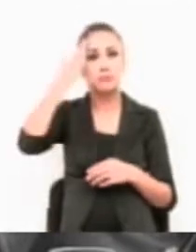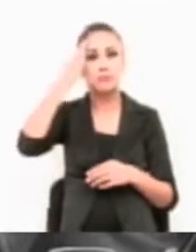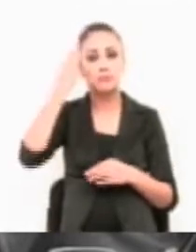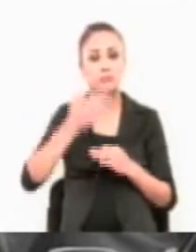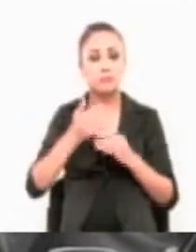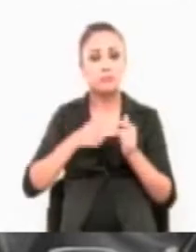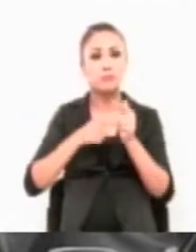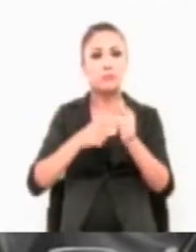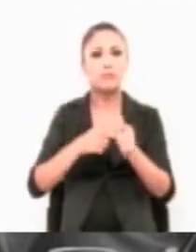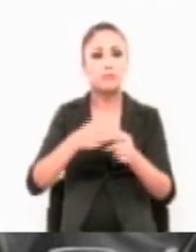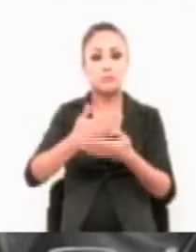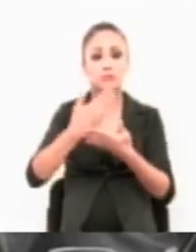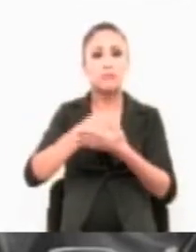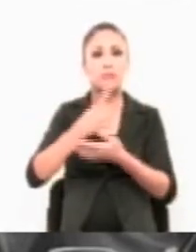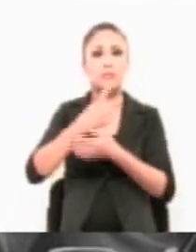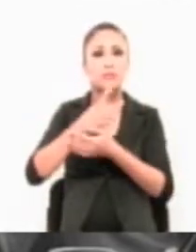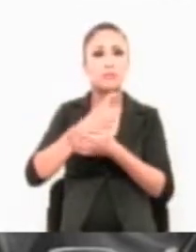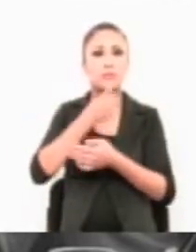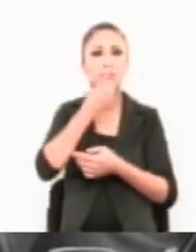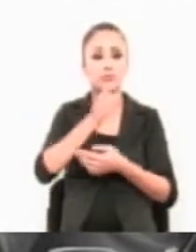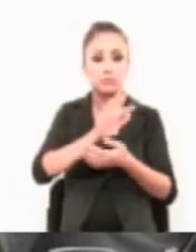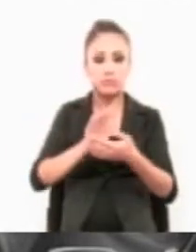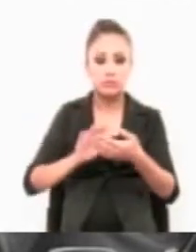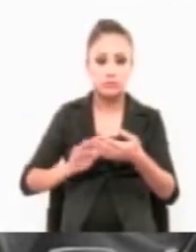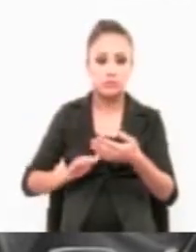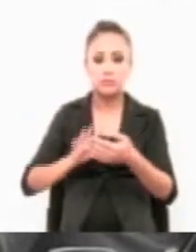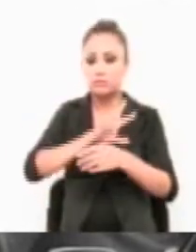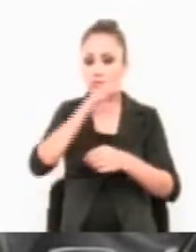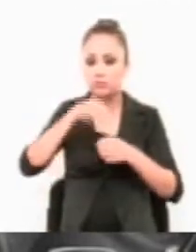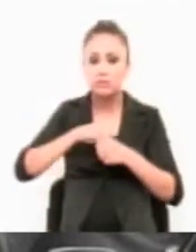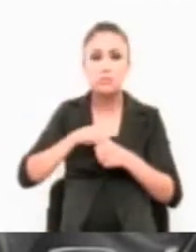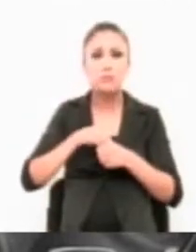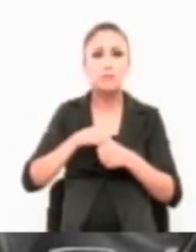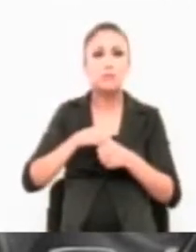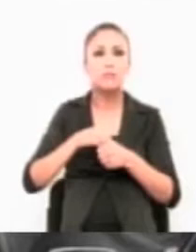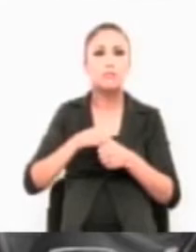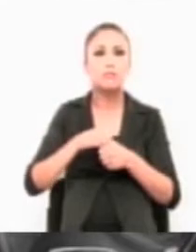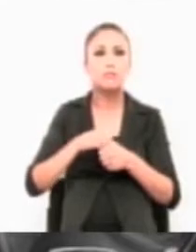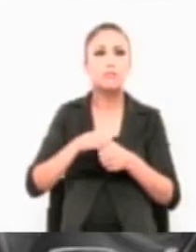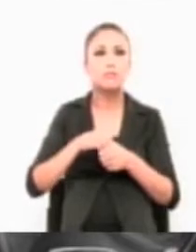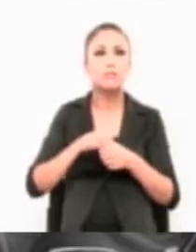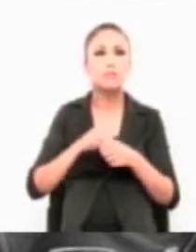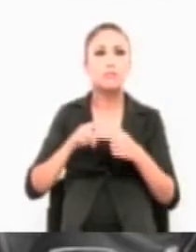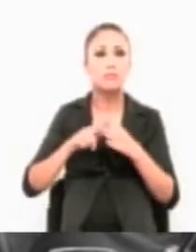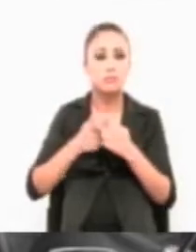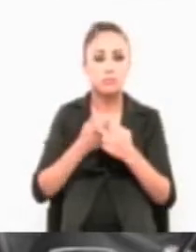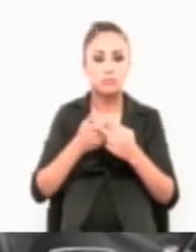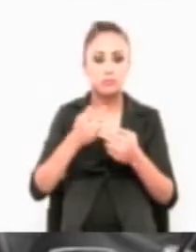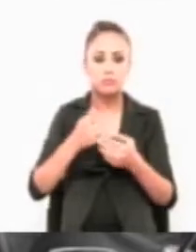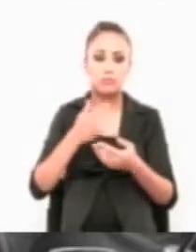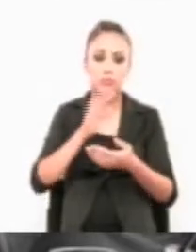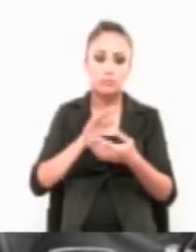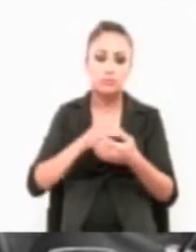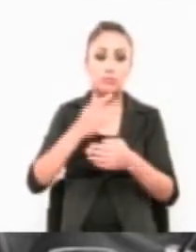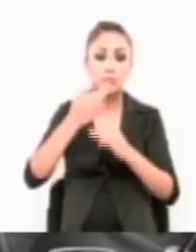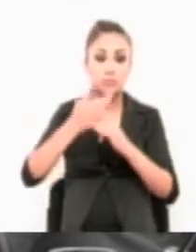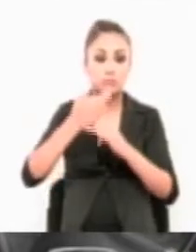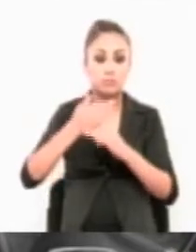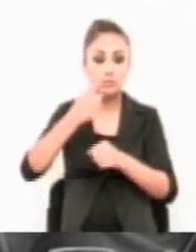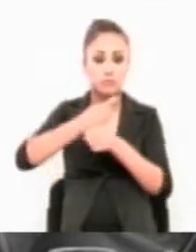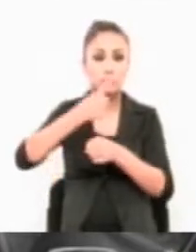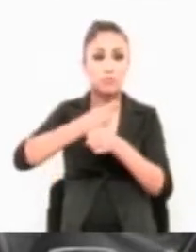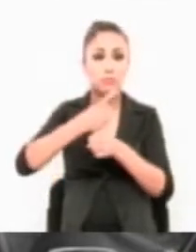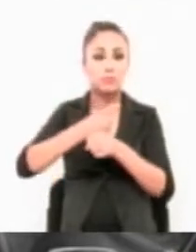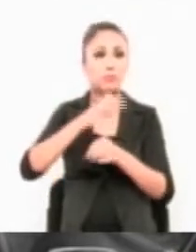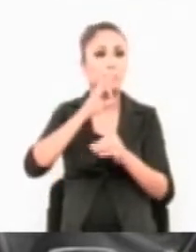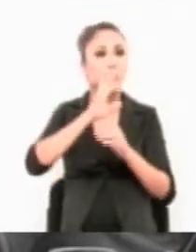orden del día es el 2 y es el relativo a la lectura y aprobación en su caso del orden del día, por lo que procedo a darle lectura. Punto número 1. Lista